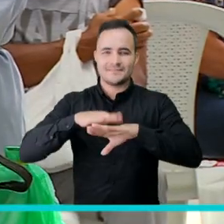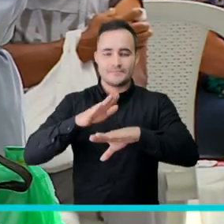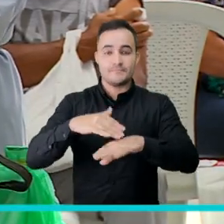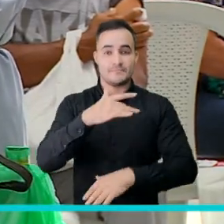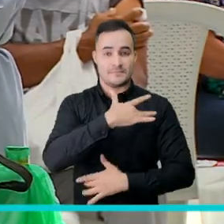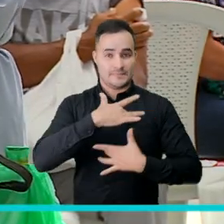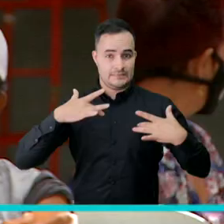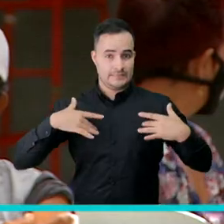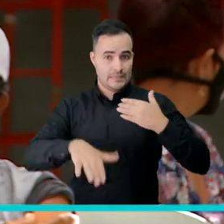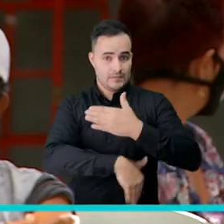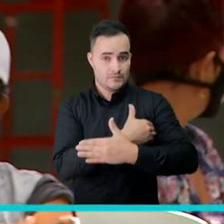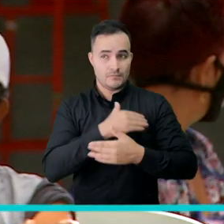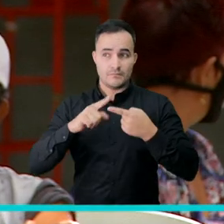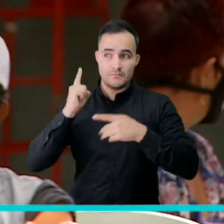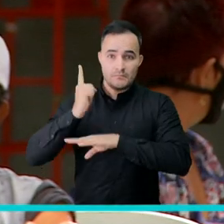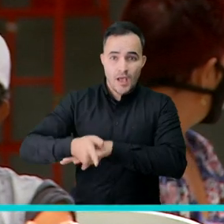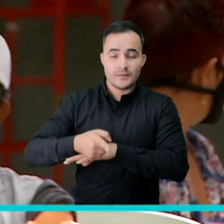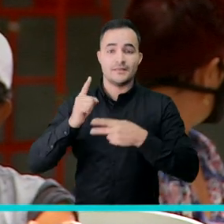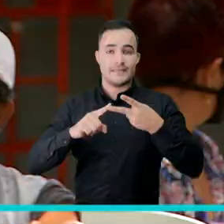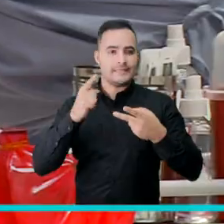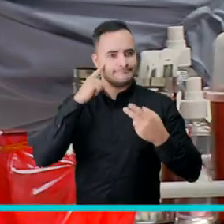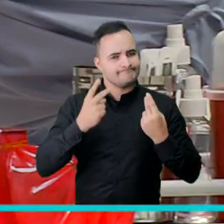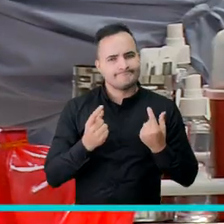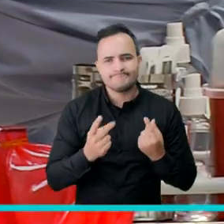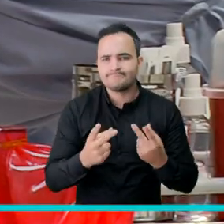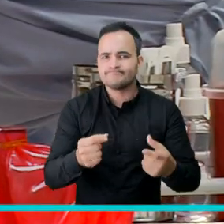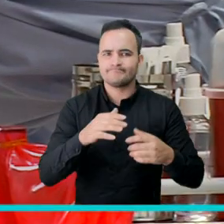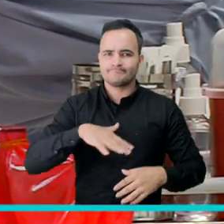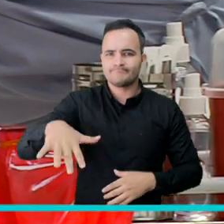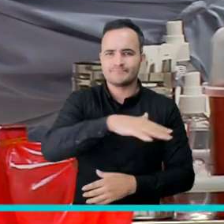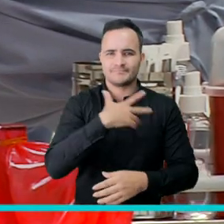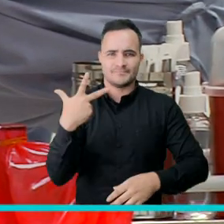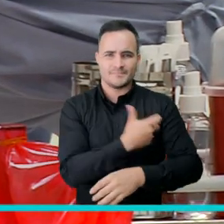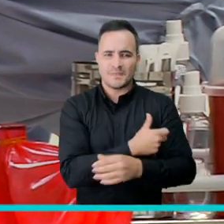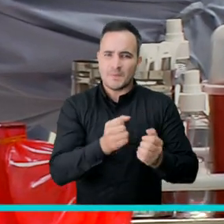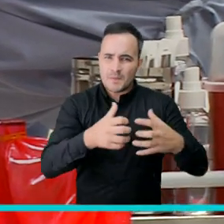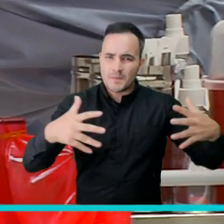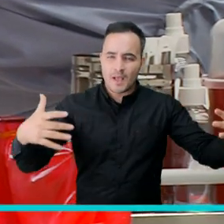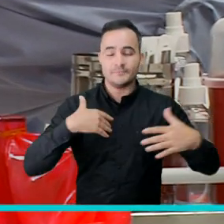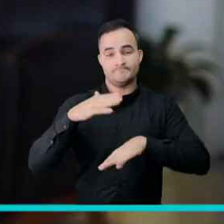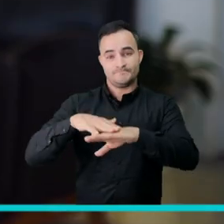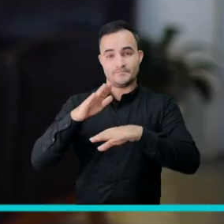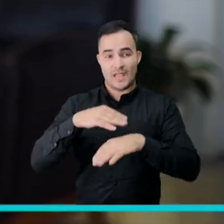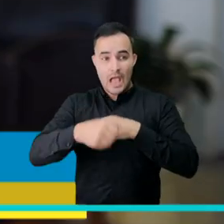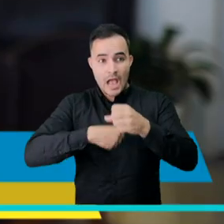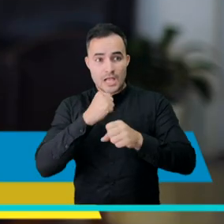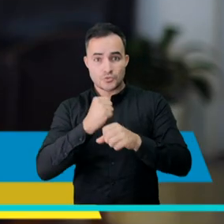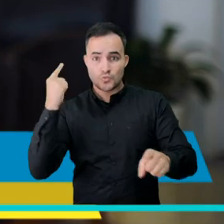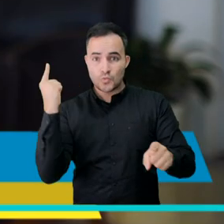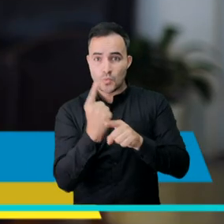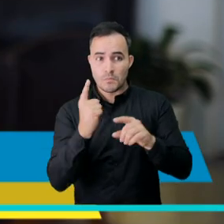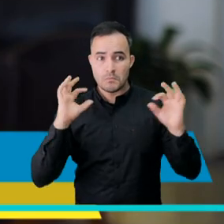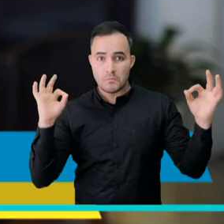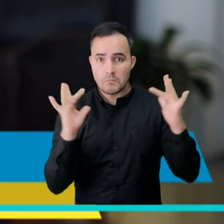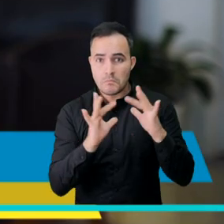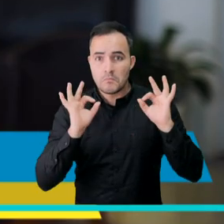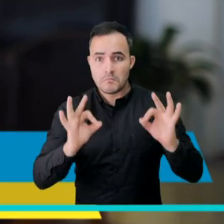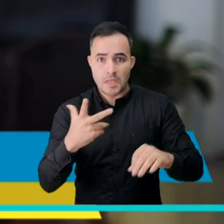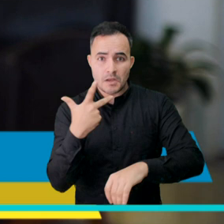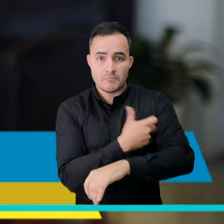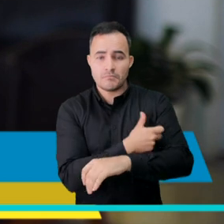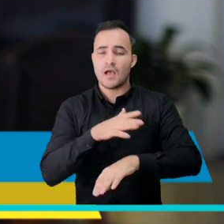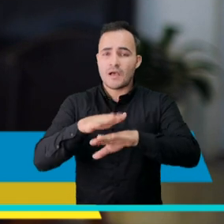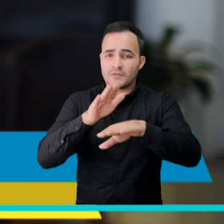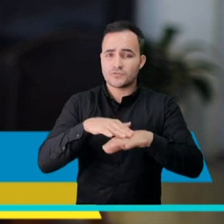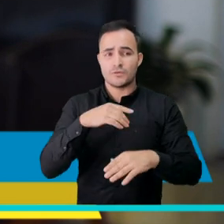por lineamiento del Ministerio de Salud y para agilizar el proceso de vacunación masiva, las personas que cumplen con los requisitos de edad para